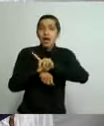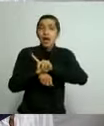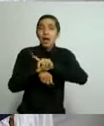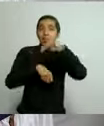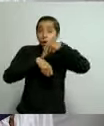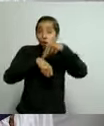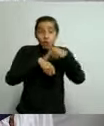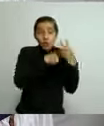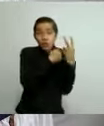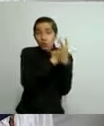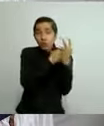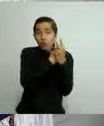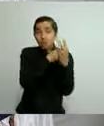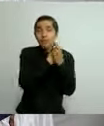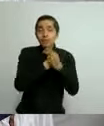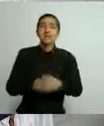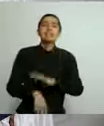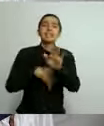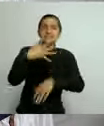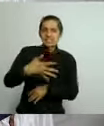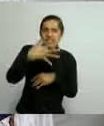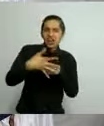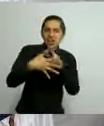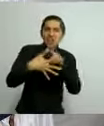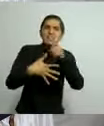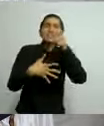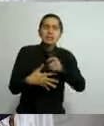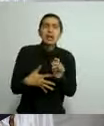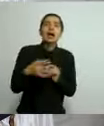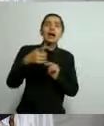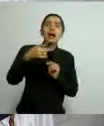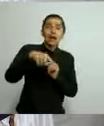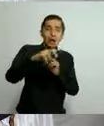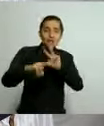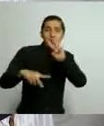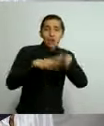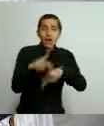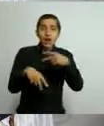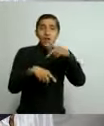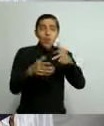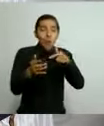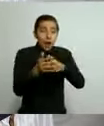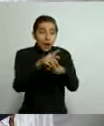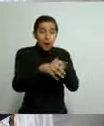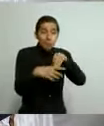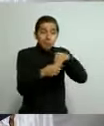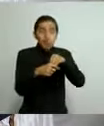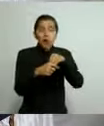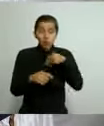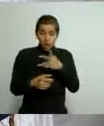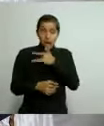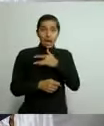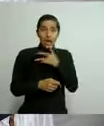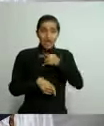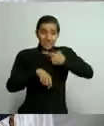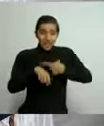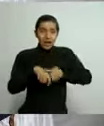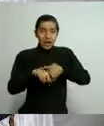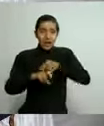médica. Cinco, no asistir a lugares de alto riesgo si perteneces a alguna de las personas